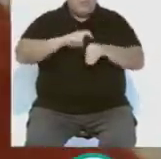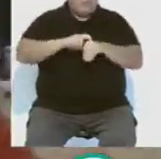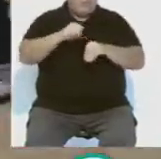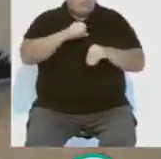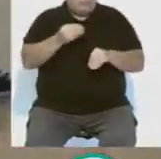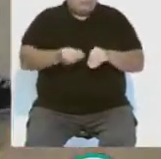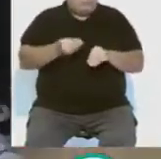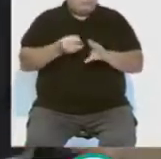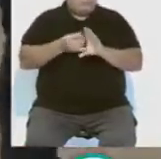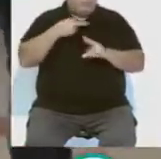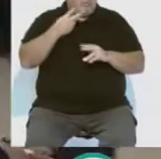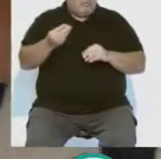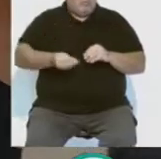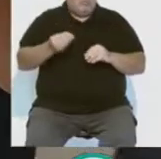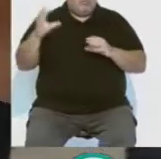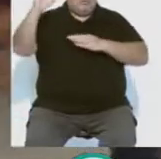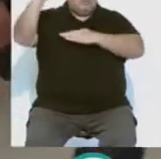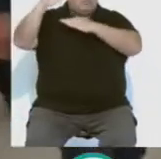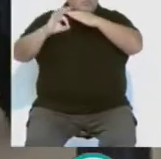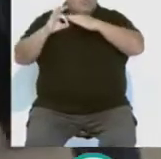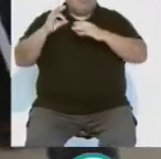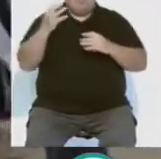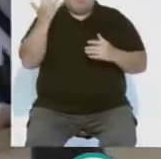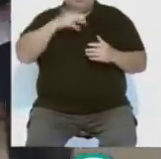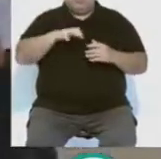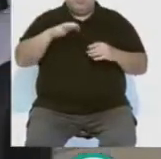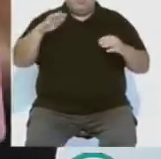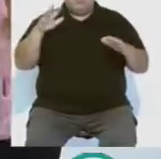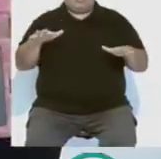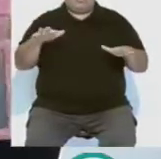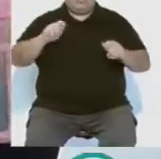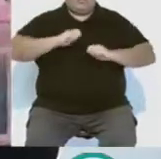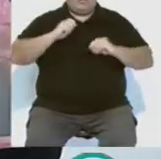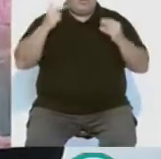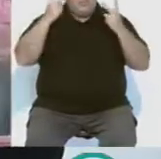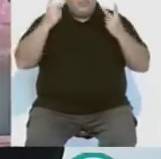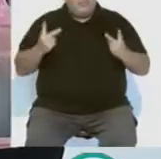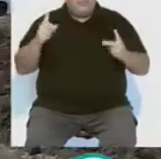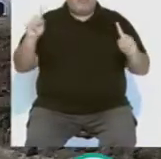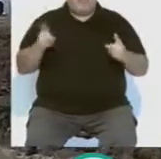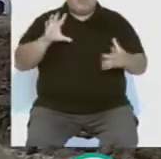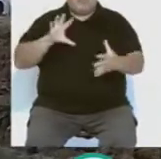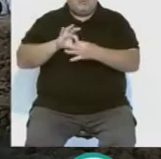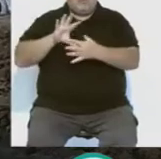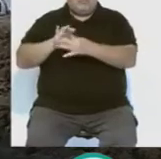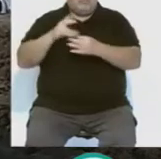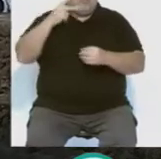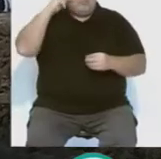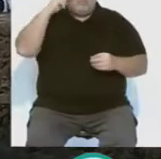andalusíes de Esteban Bou el próximo miércoles, cuando caiga el sol. Privilegiadas vistas desde una localización inmejorable, una